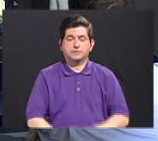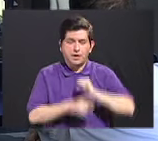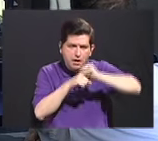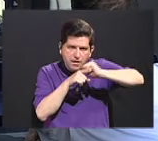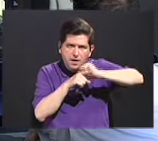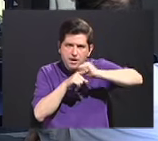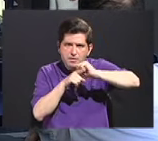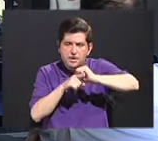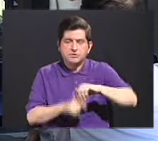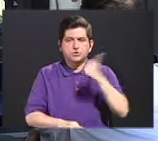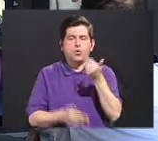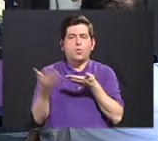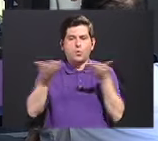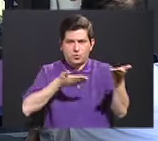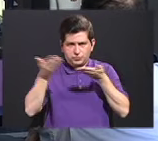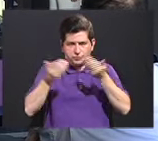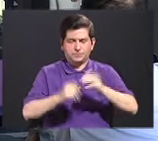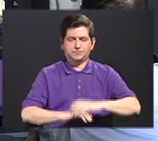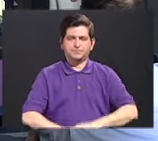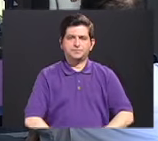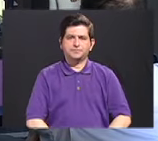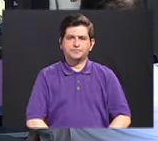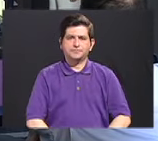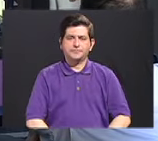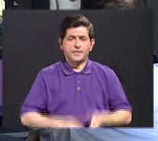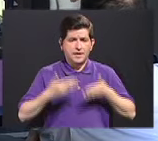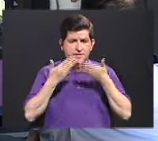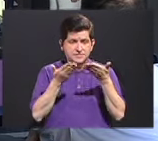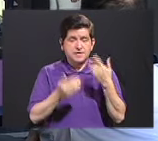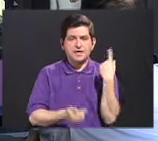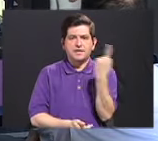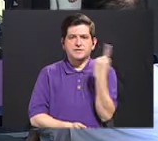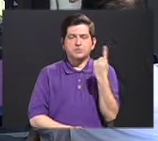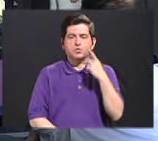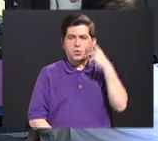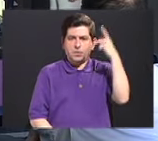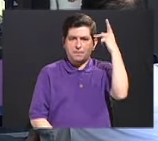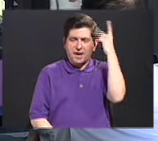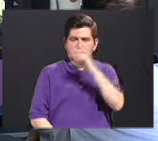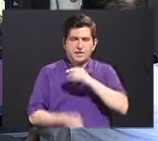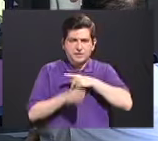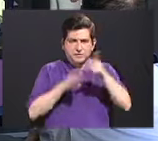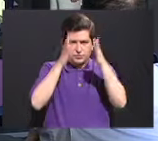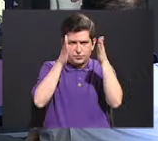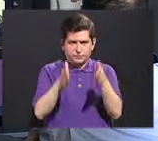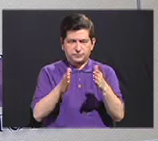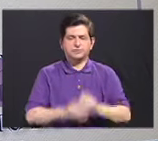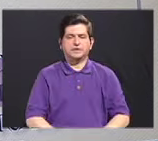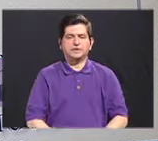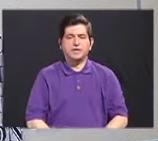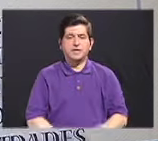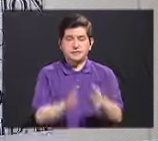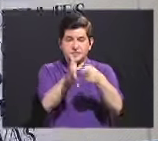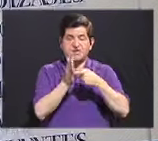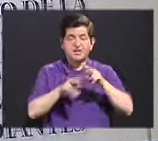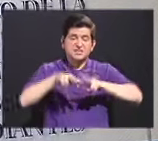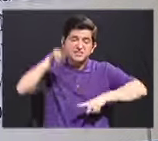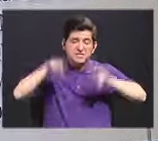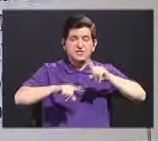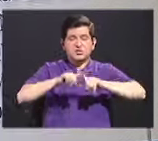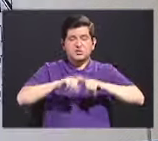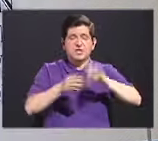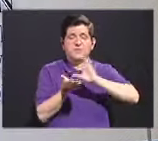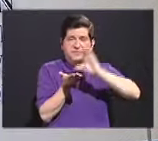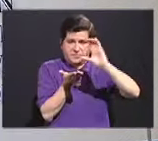Las capacitaciones son otro de los servicios. Se ofrecen únicamente a padres y profesionales. Los requisitos